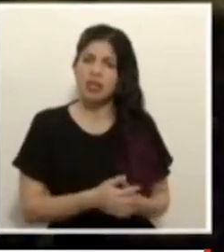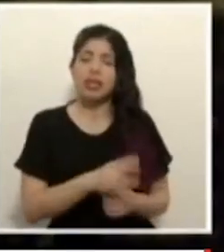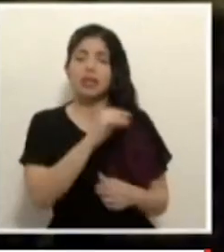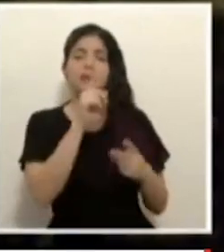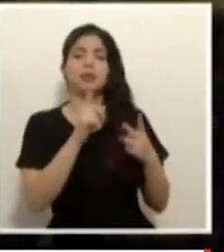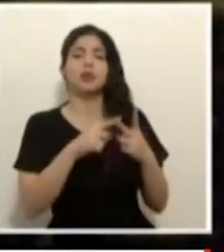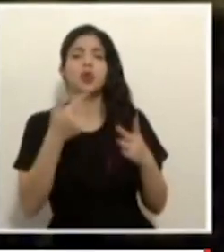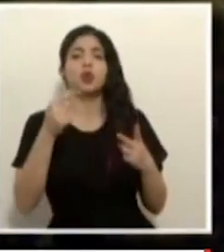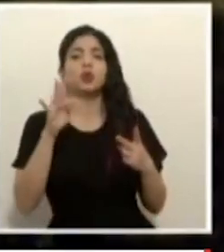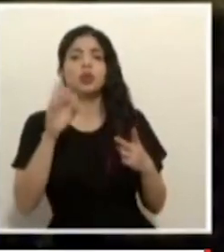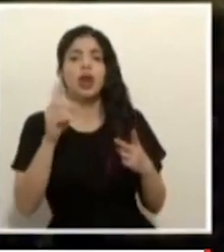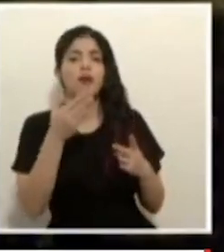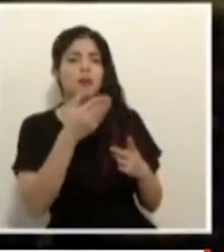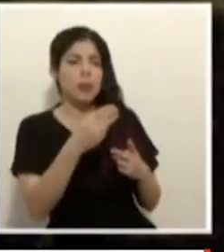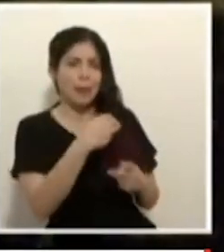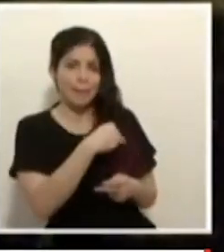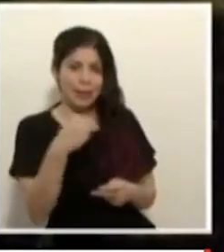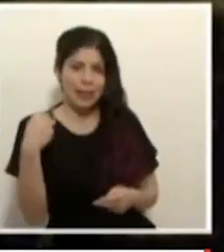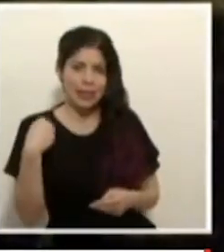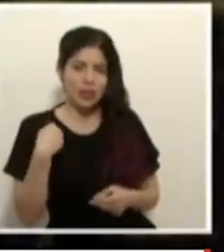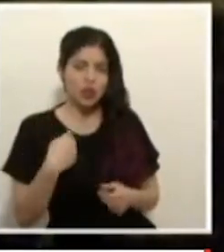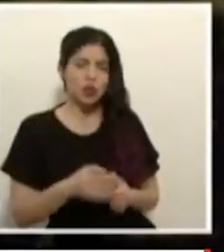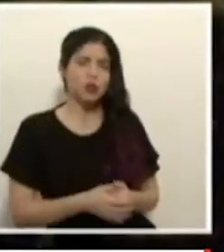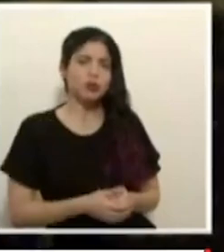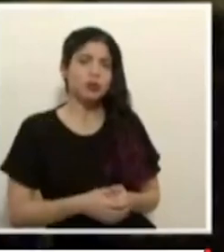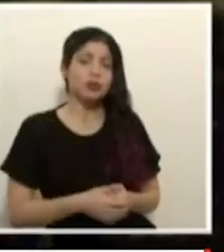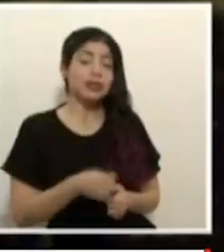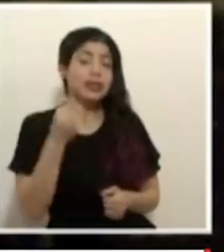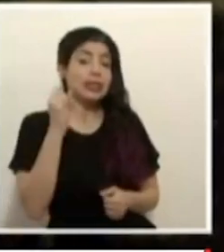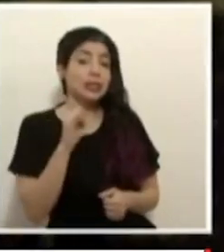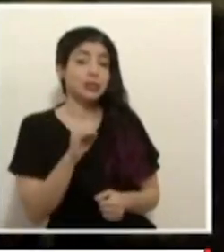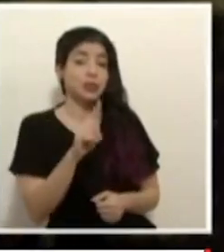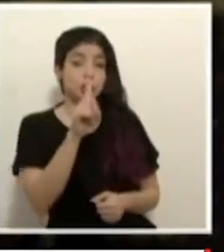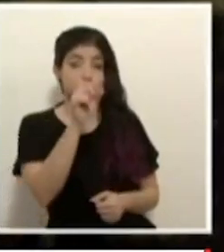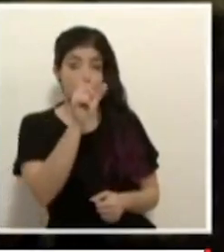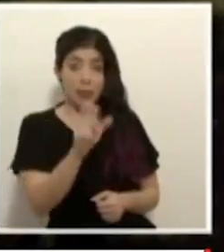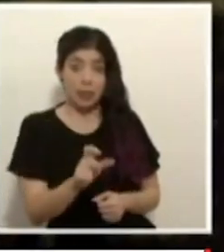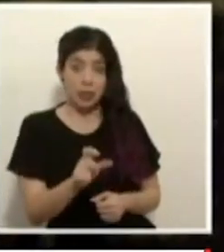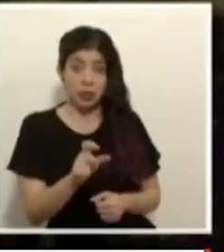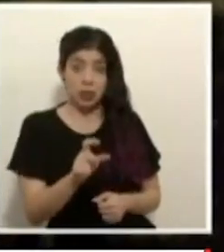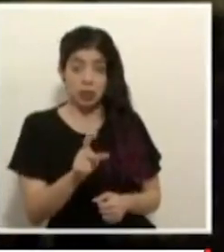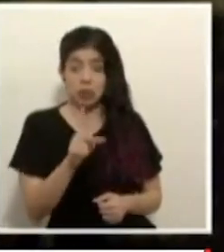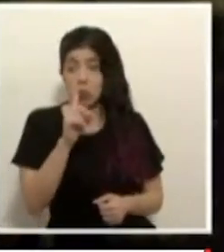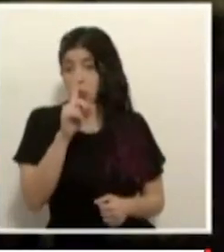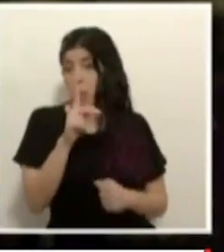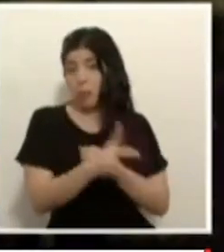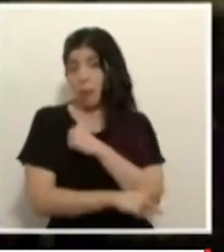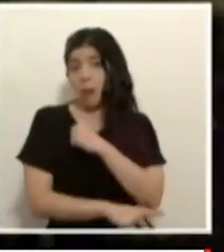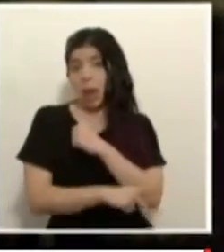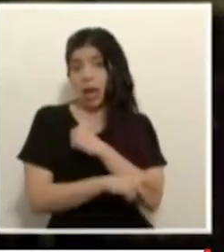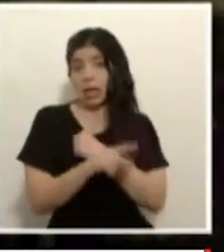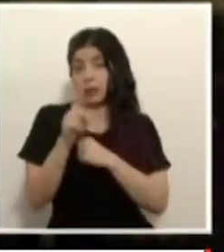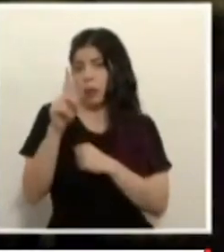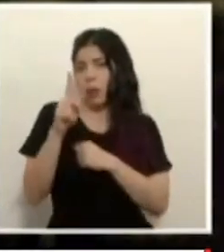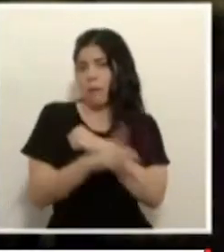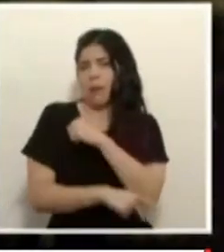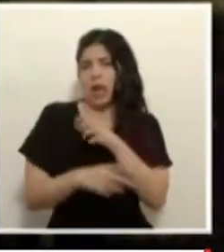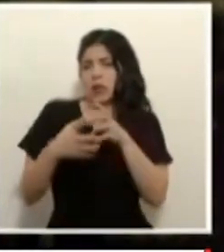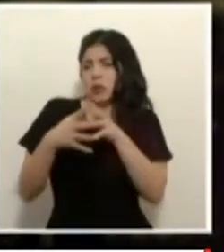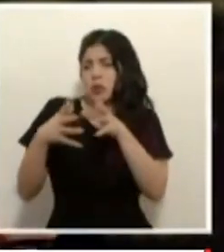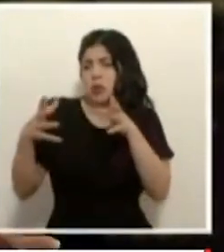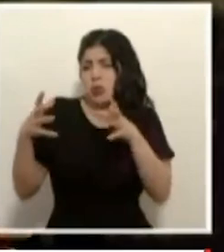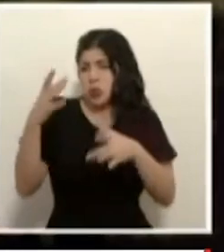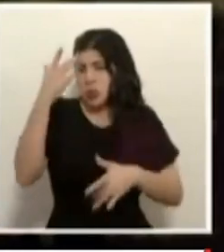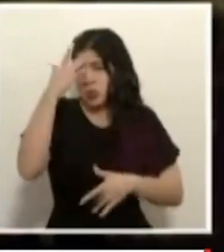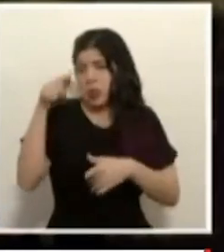Gustavo señor ministro si una persona de un país en donde hay un alto contagio toma